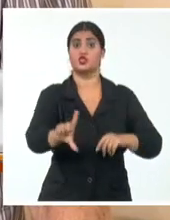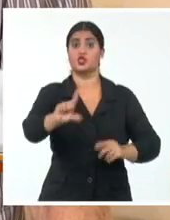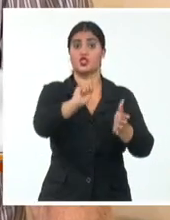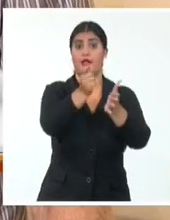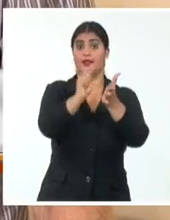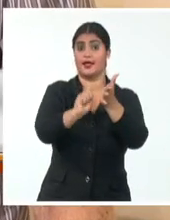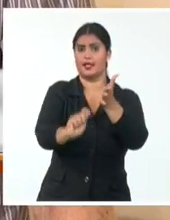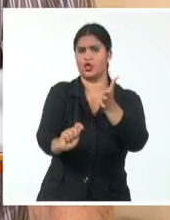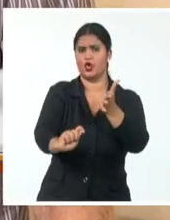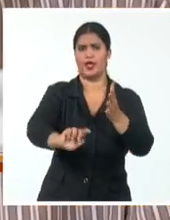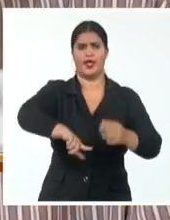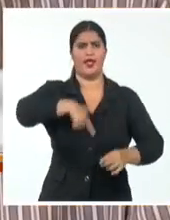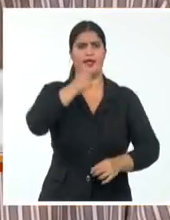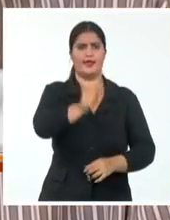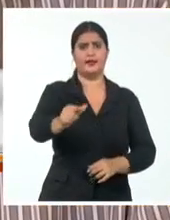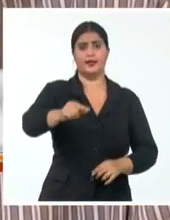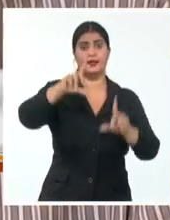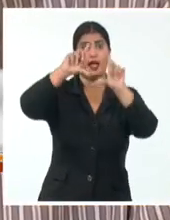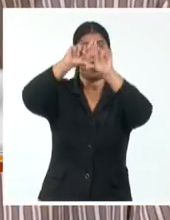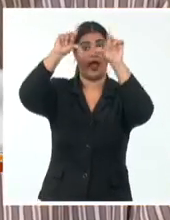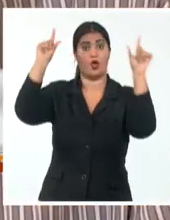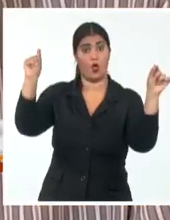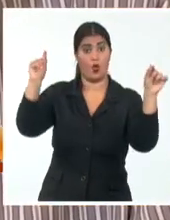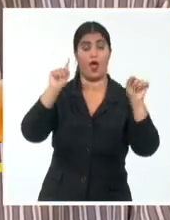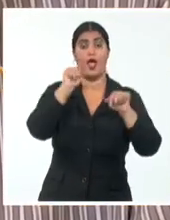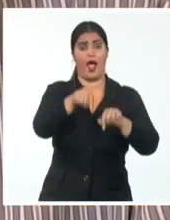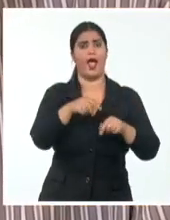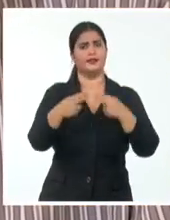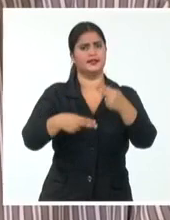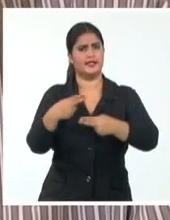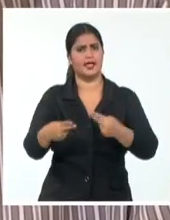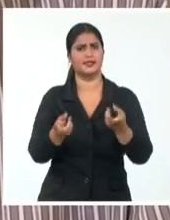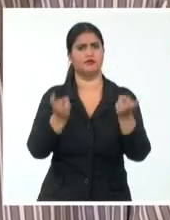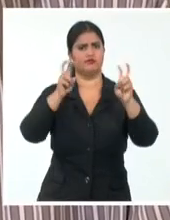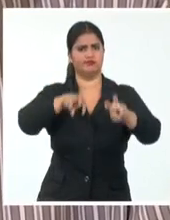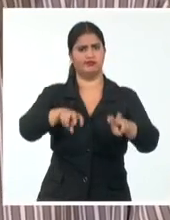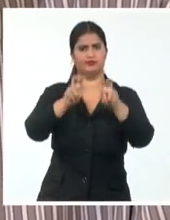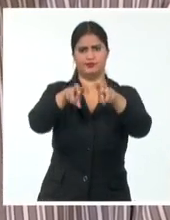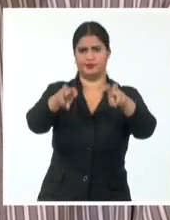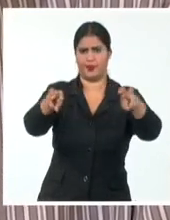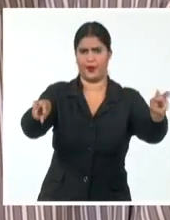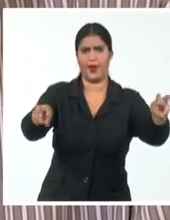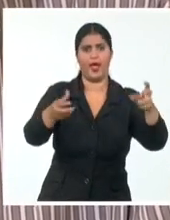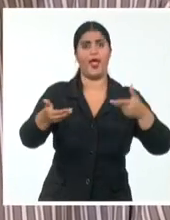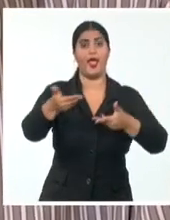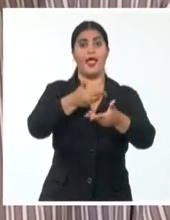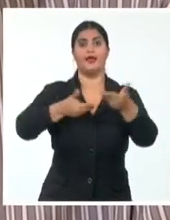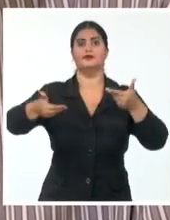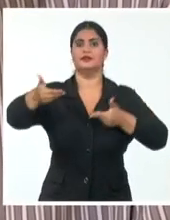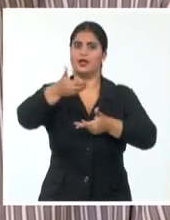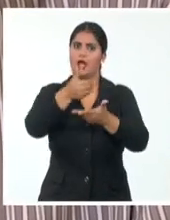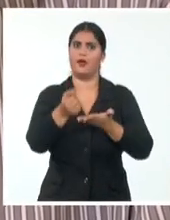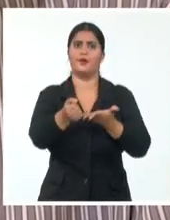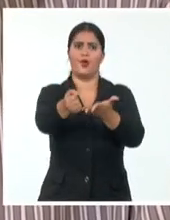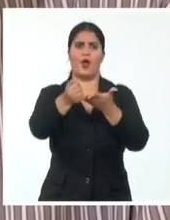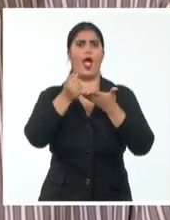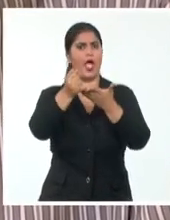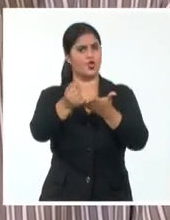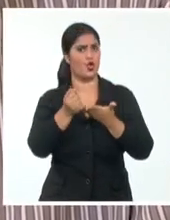artistas en todo el país. Y es el lugar de encuentro donde nosotros nos encontramos,